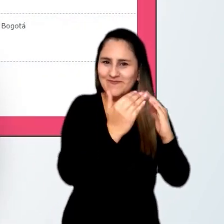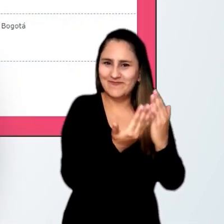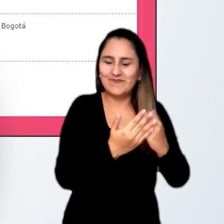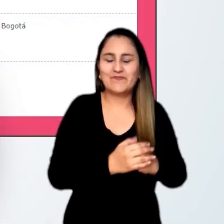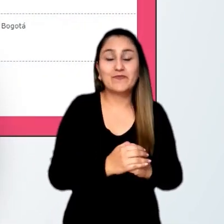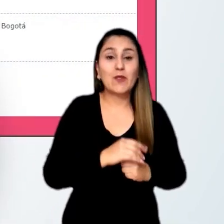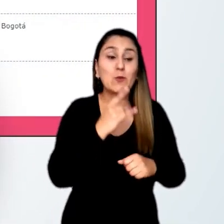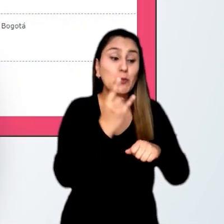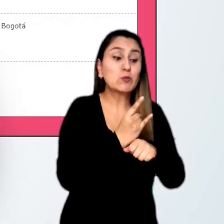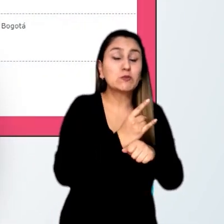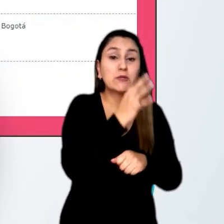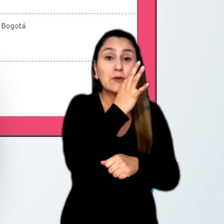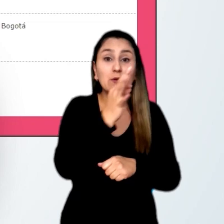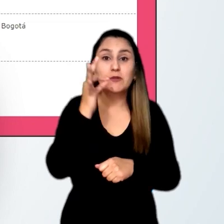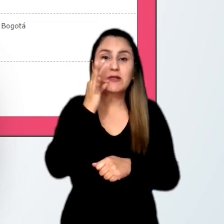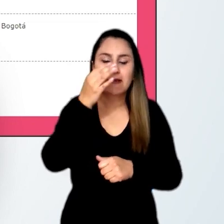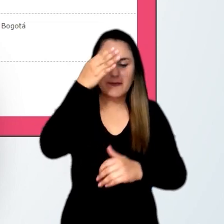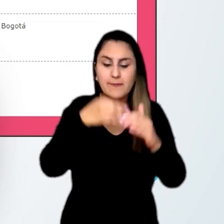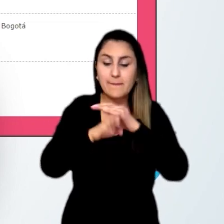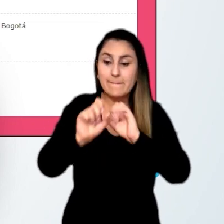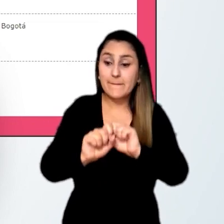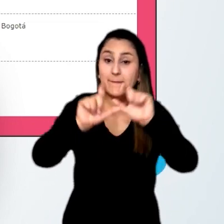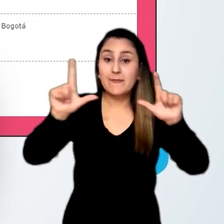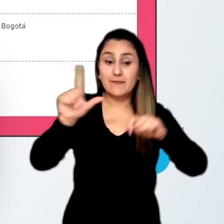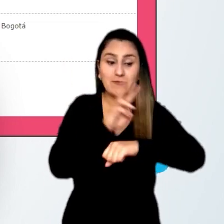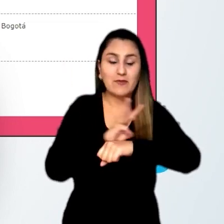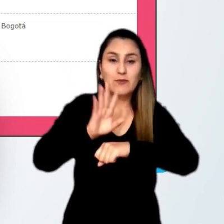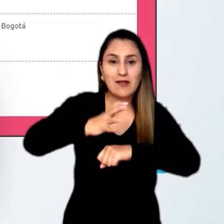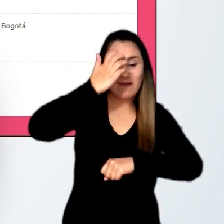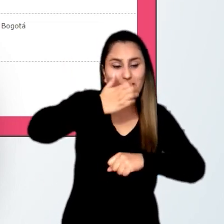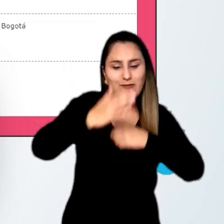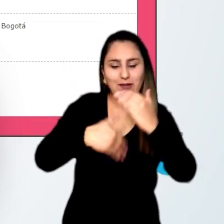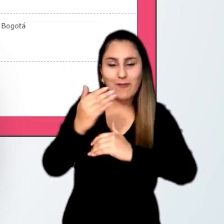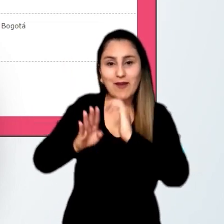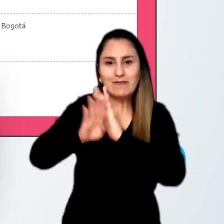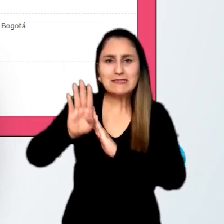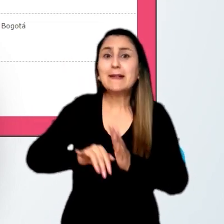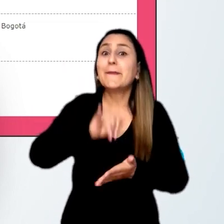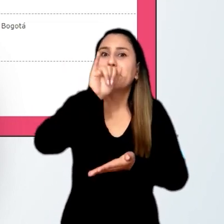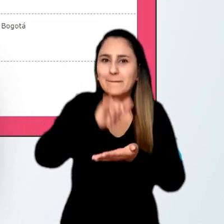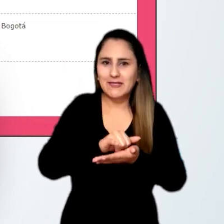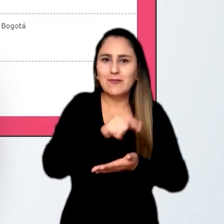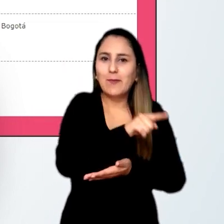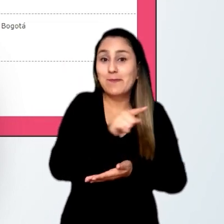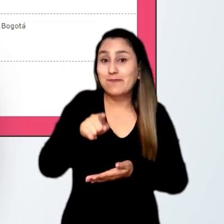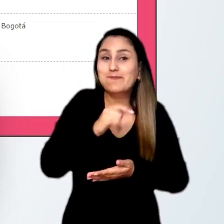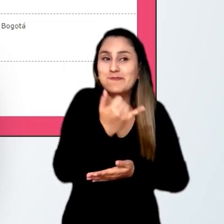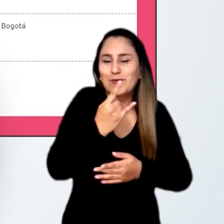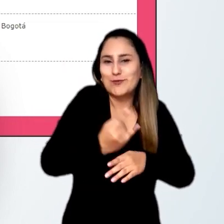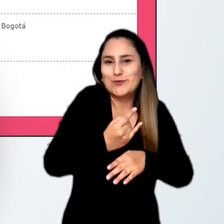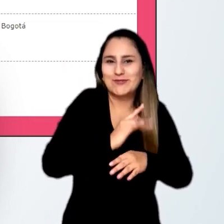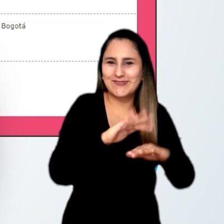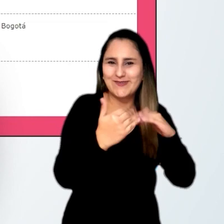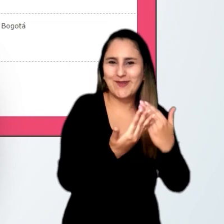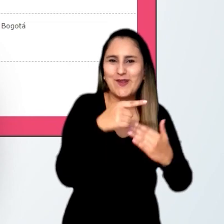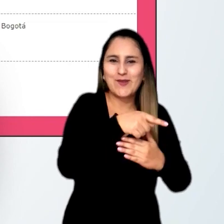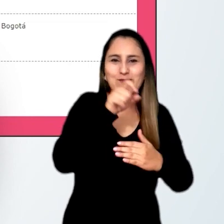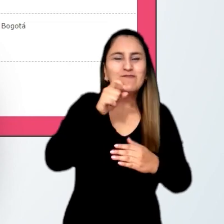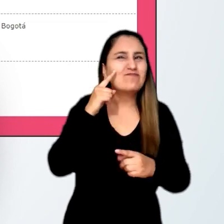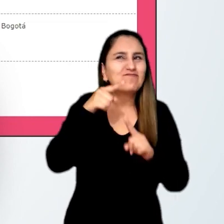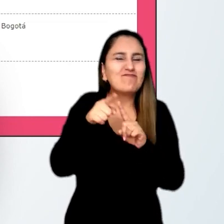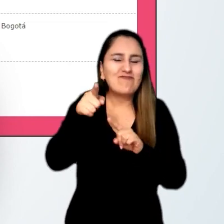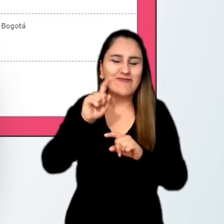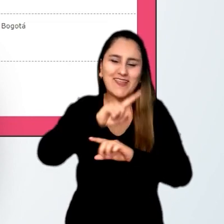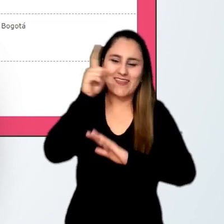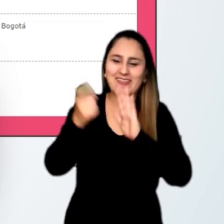el usuario y contraseña para acceder a la plataforma evaluar para avanzar es la misma que utiliza cada establecimiento educativo